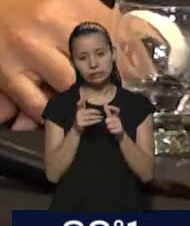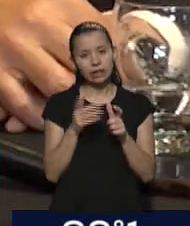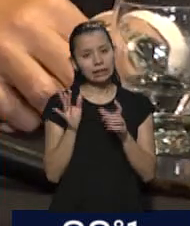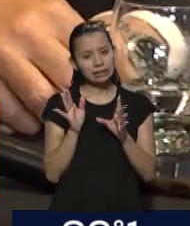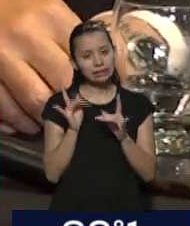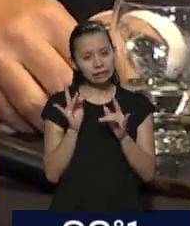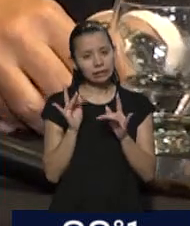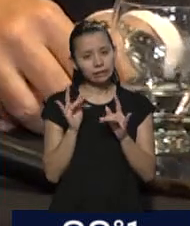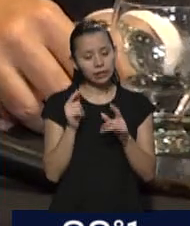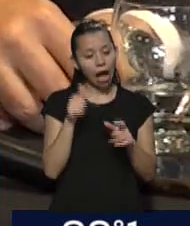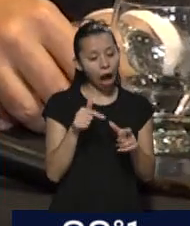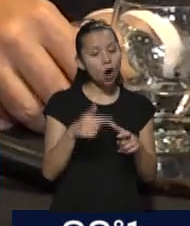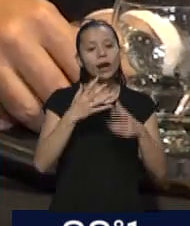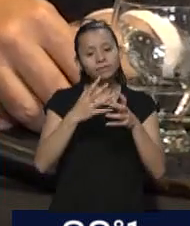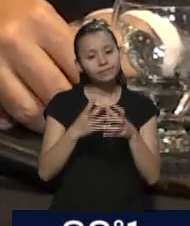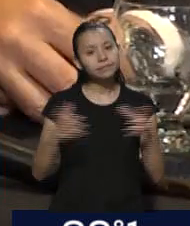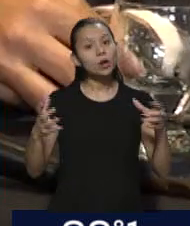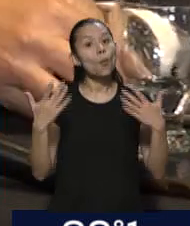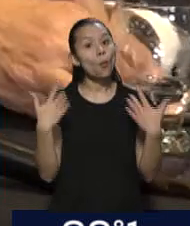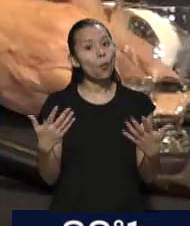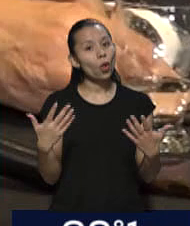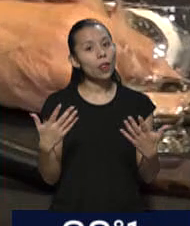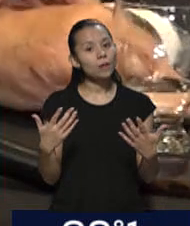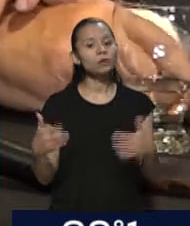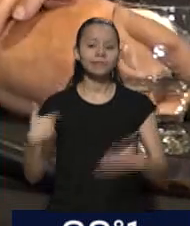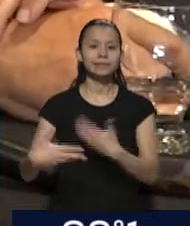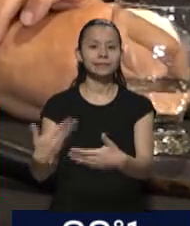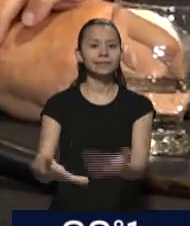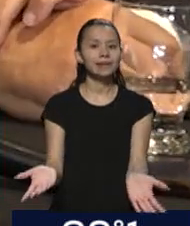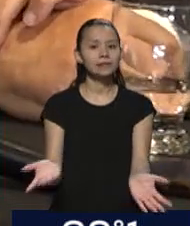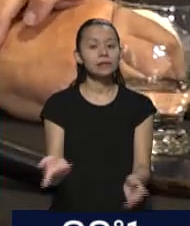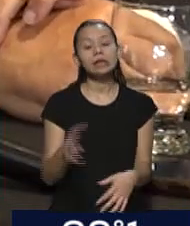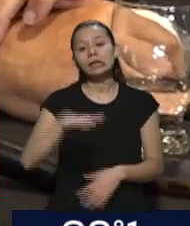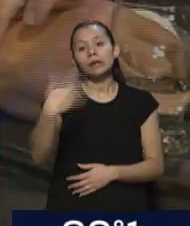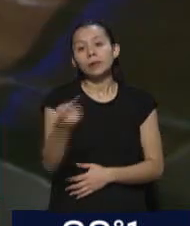permitirá desarrollar nuestro gobierno. El resto es todo incertidumbre.